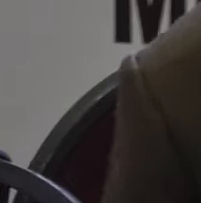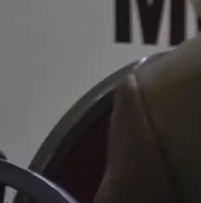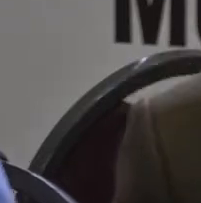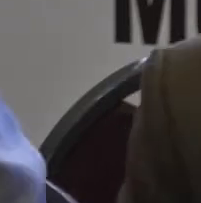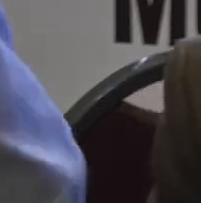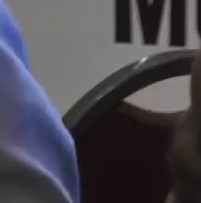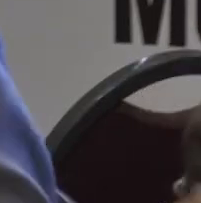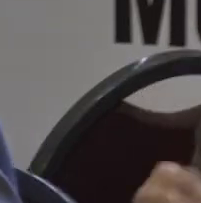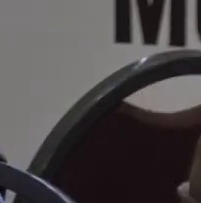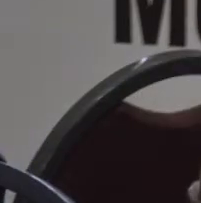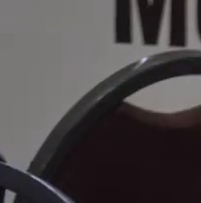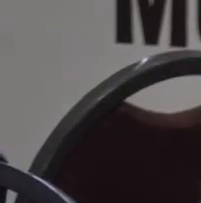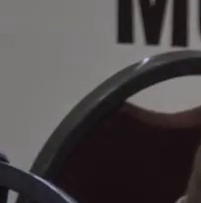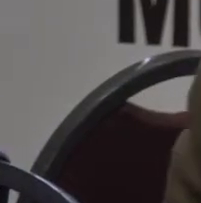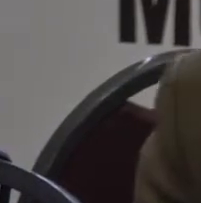Muy bien,